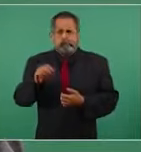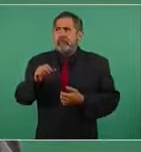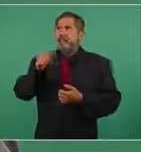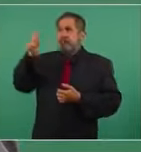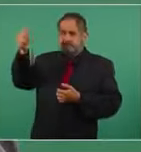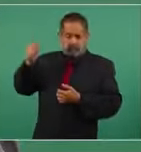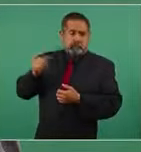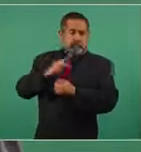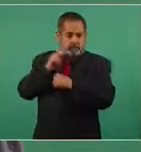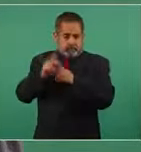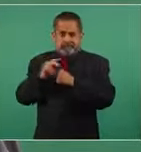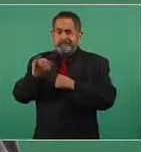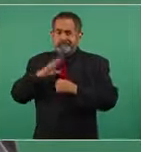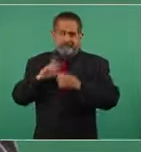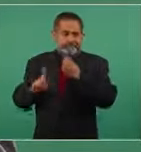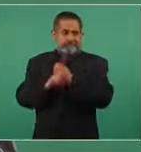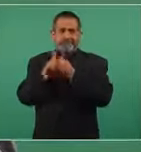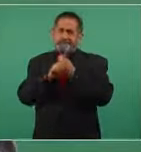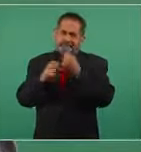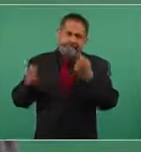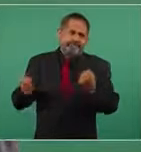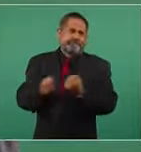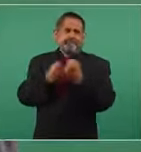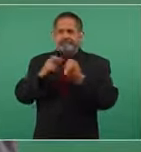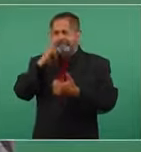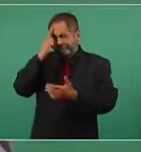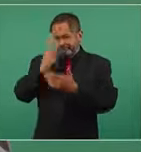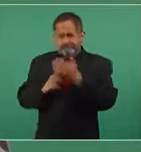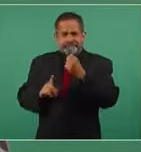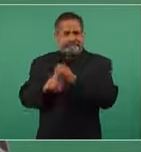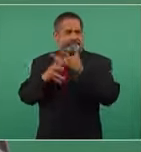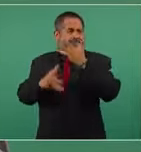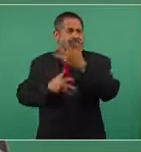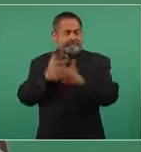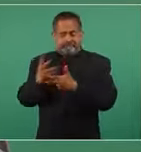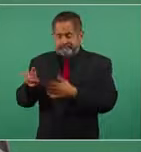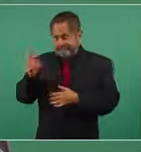inestabilidad, hay confrontación, hay violencia política.